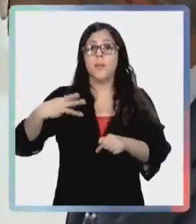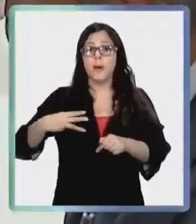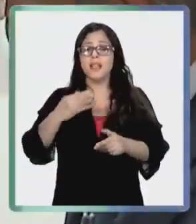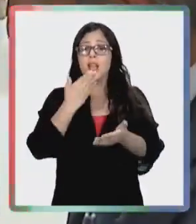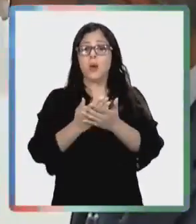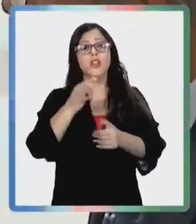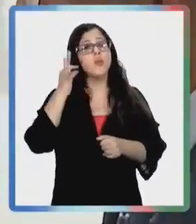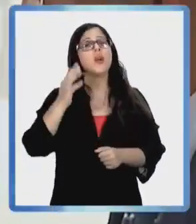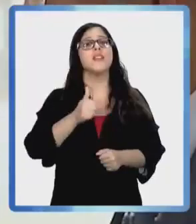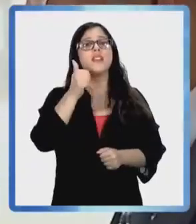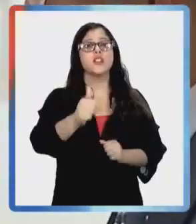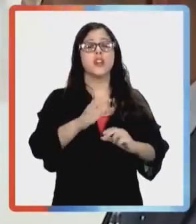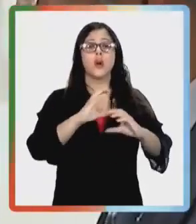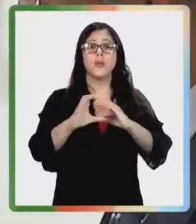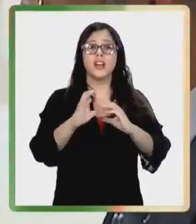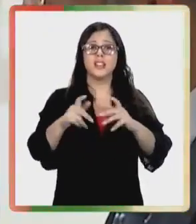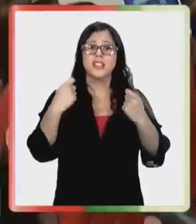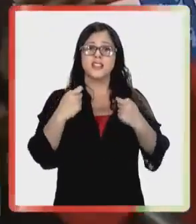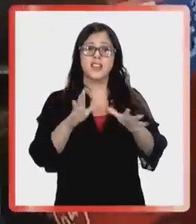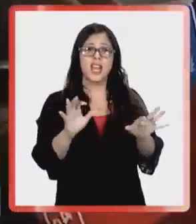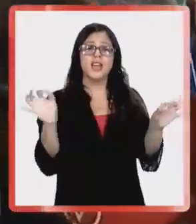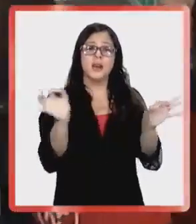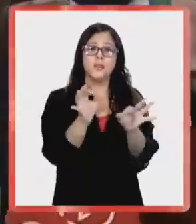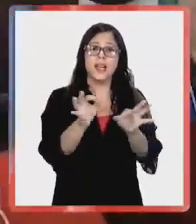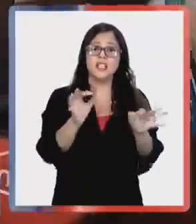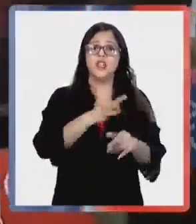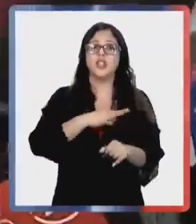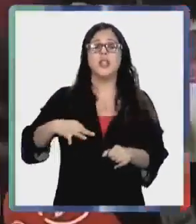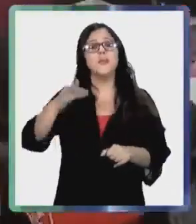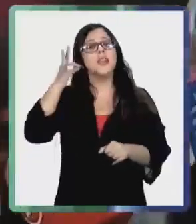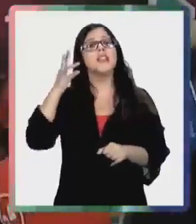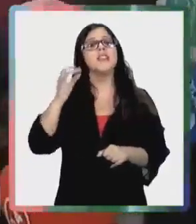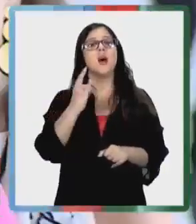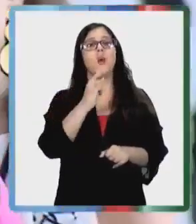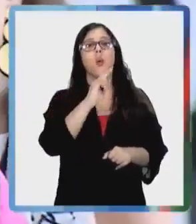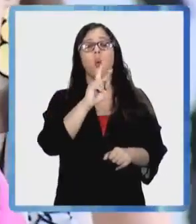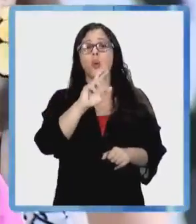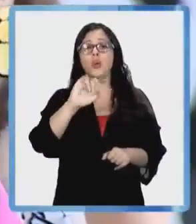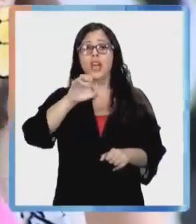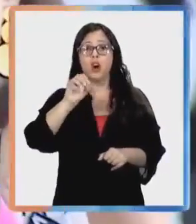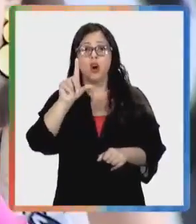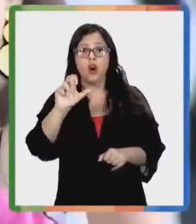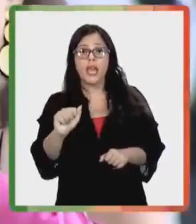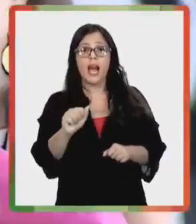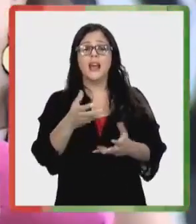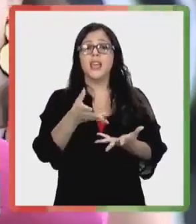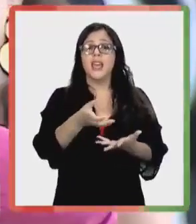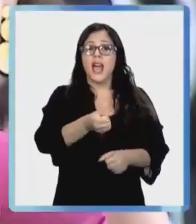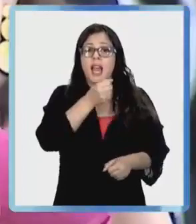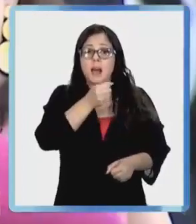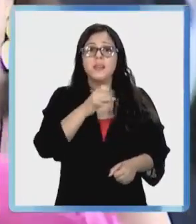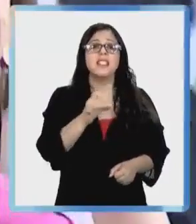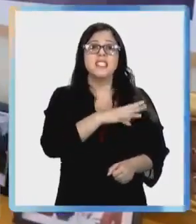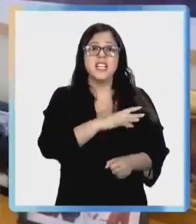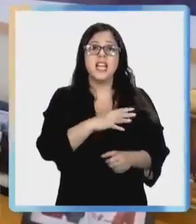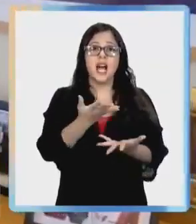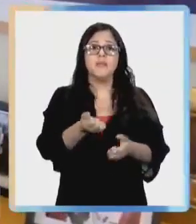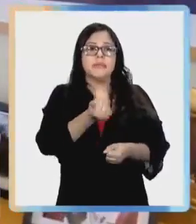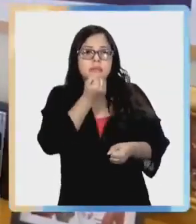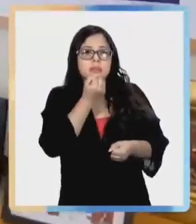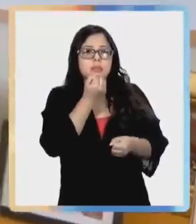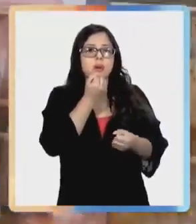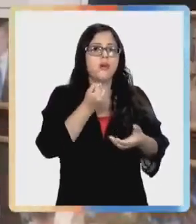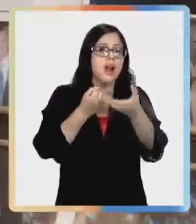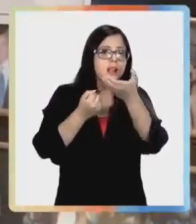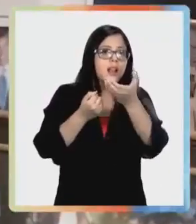este martes, cuando la directora de Comunicaciones de la Cancillería intentaba enviar las declaraciones de la ministra Antonia Urrejola a la prensa chilena, mandó